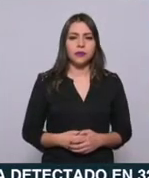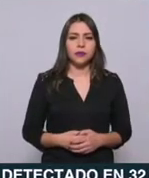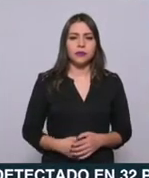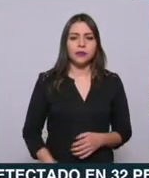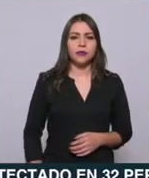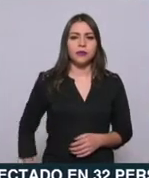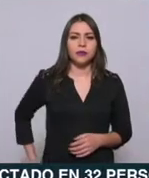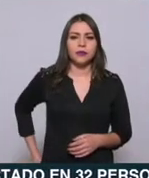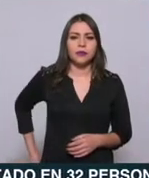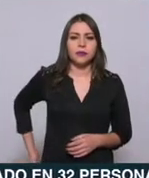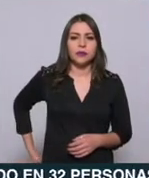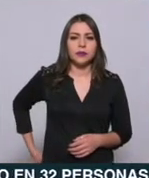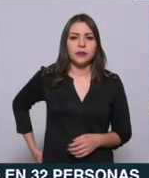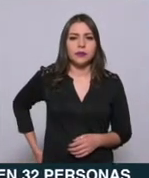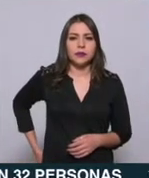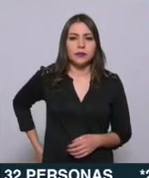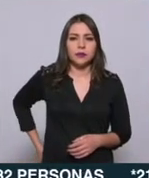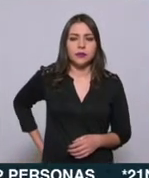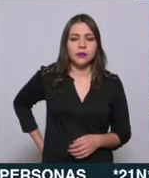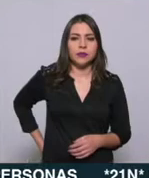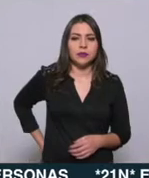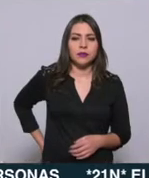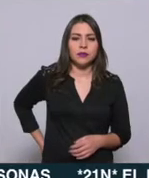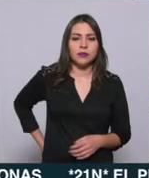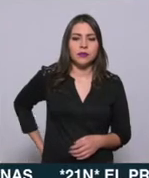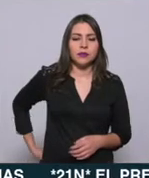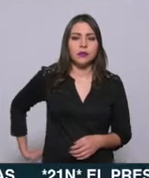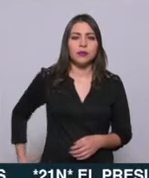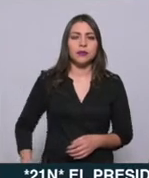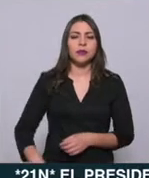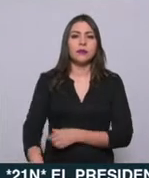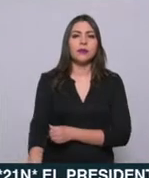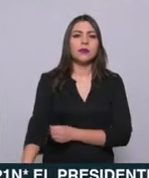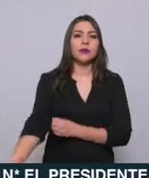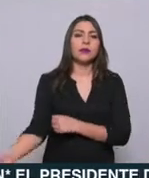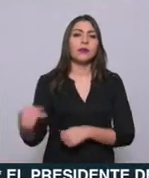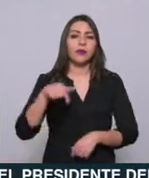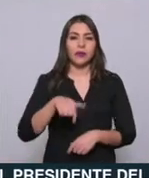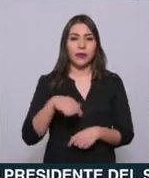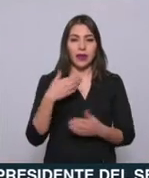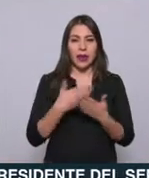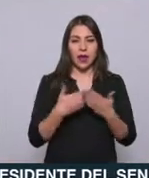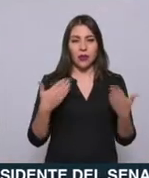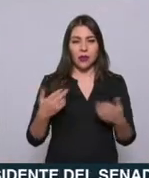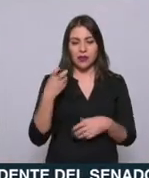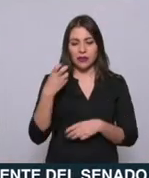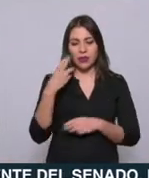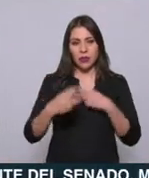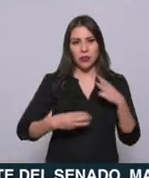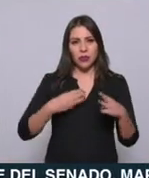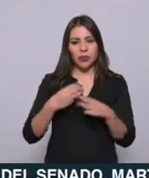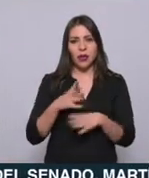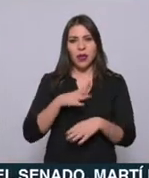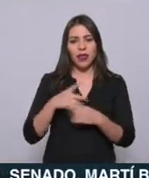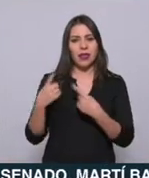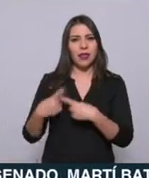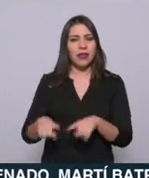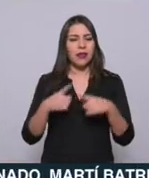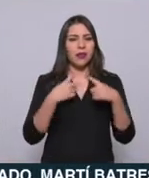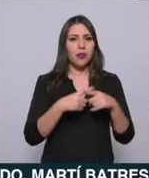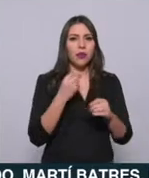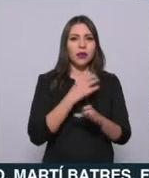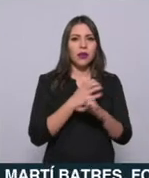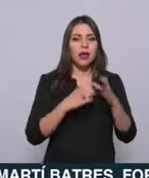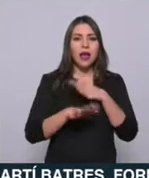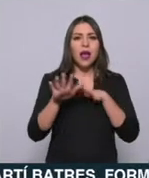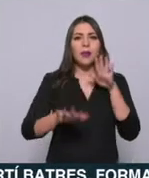nos enfrentamos a diferentes fenómenos basados en información falsa